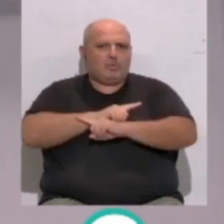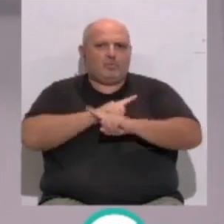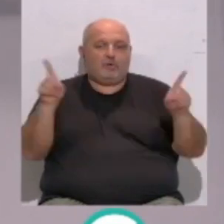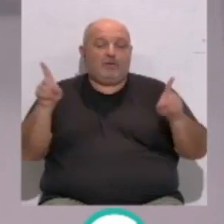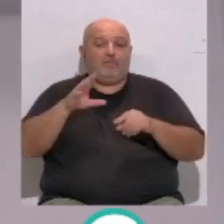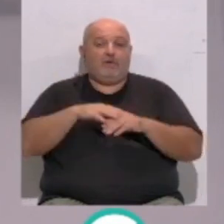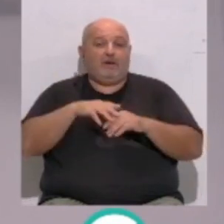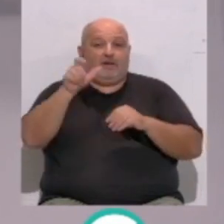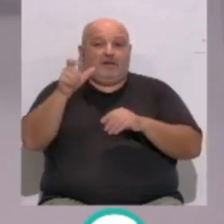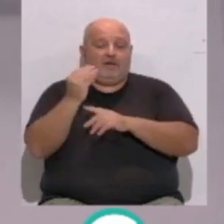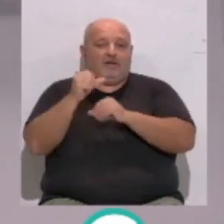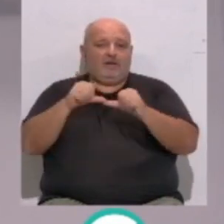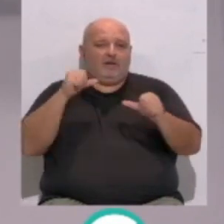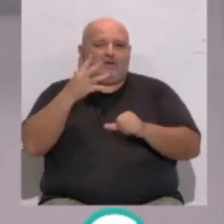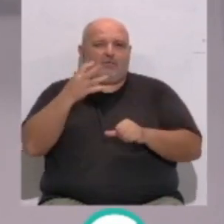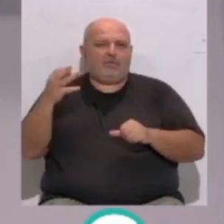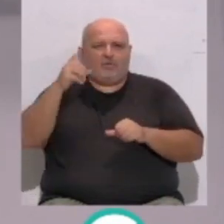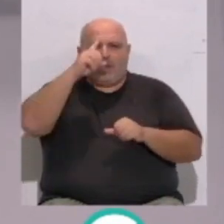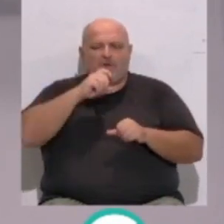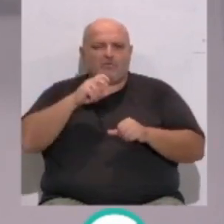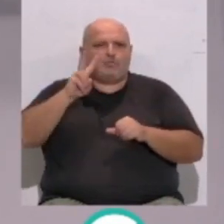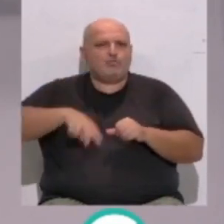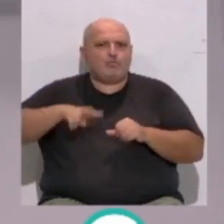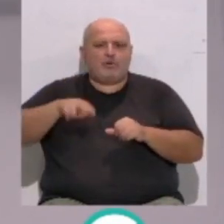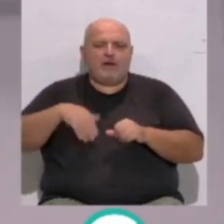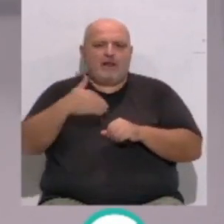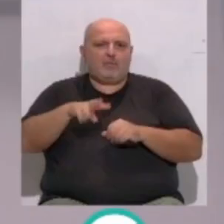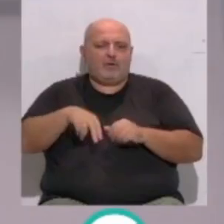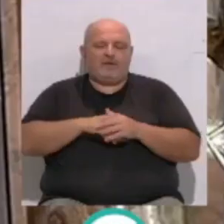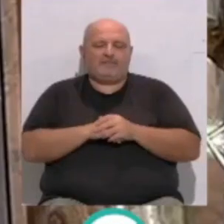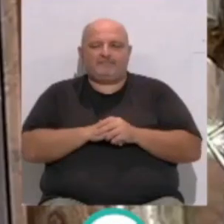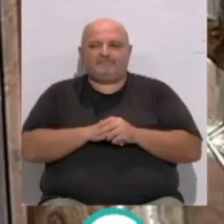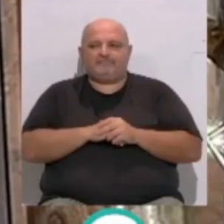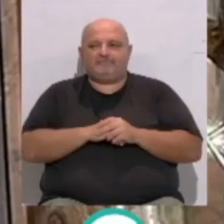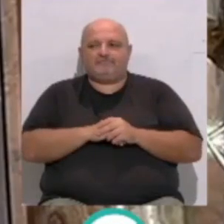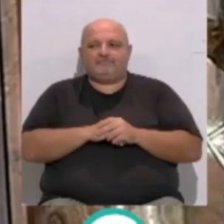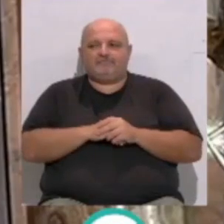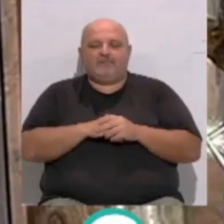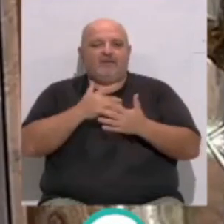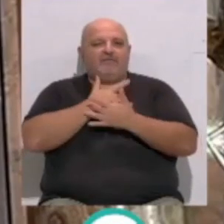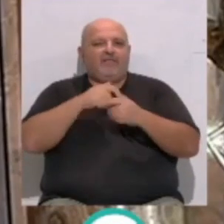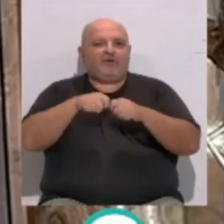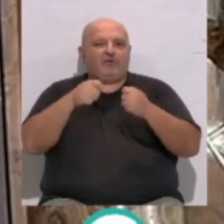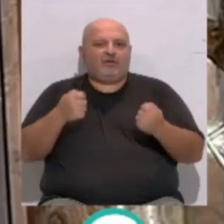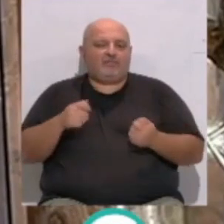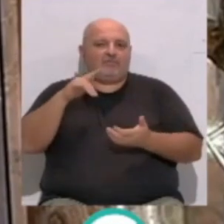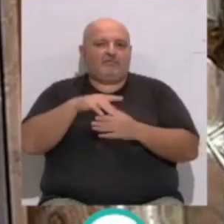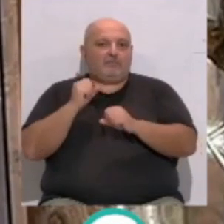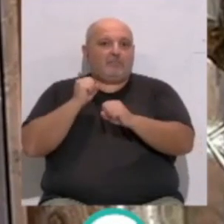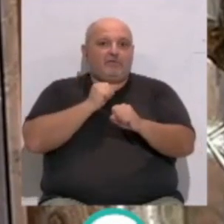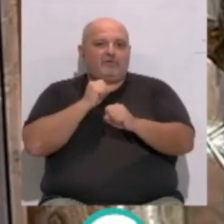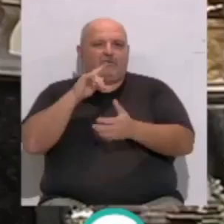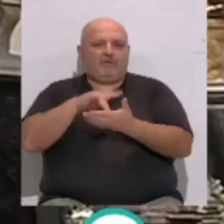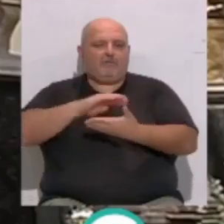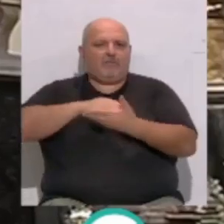la hechura de la imagen de hace 400 años nunca ha salido a la calle. Que la Virgen del Rosario salga en procesión